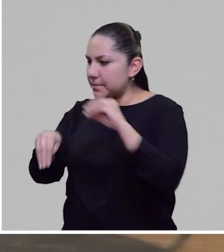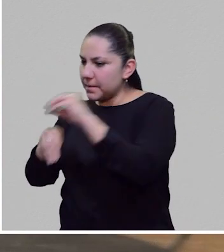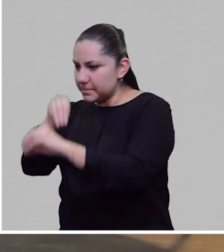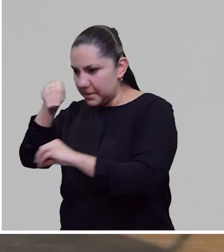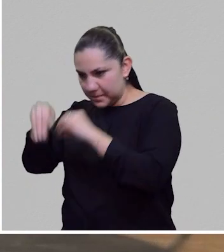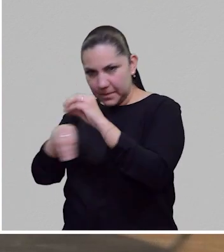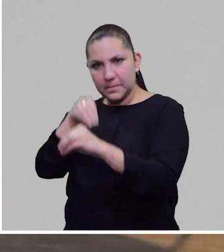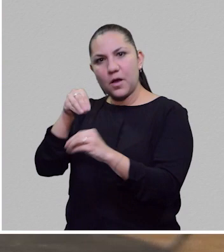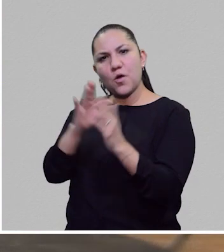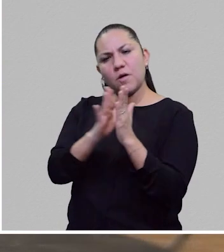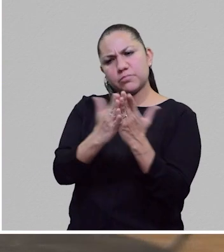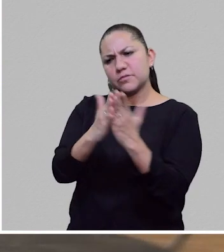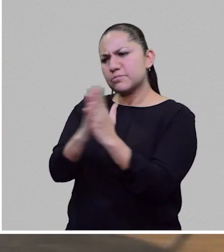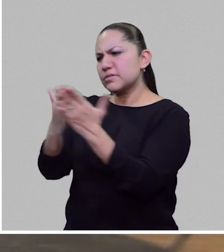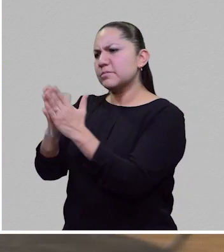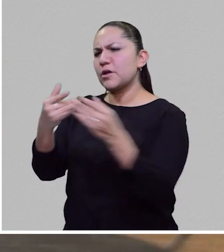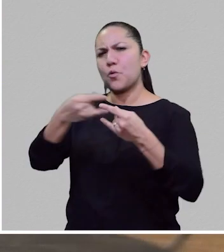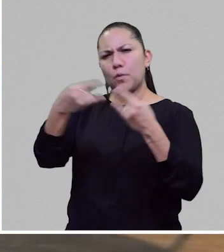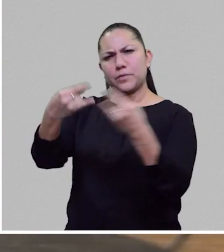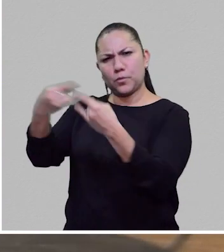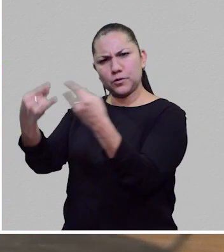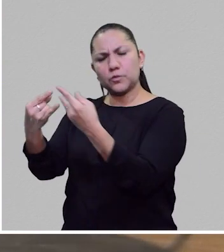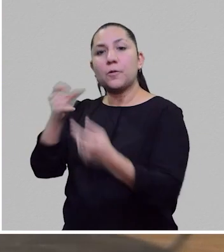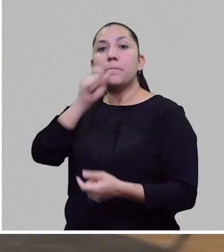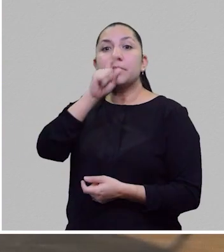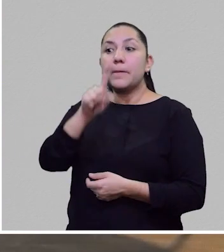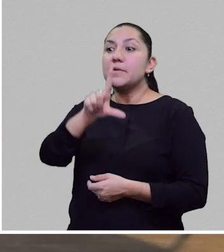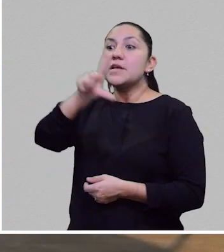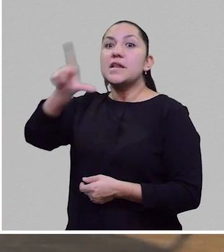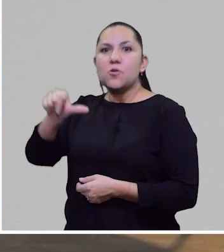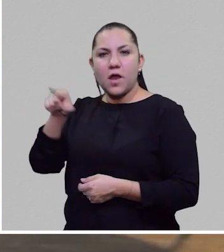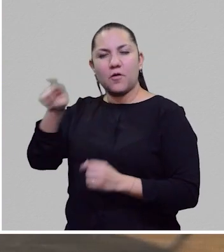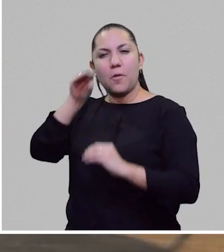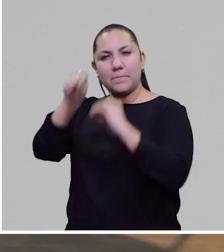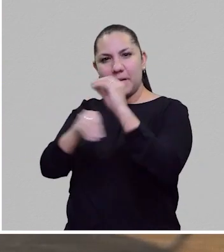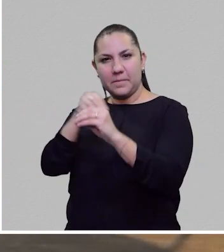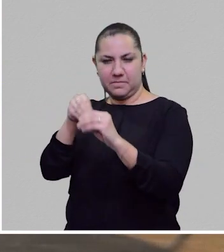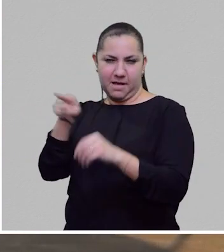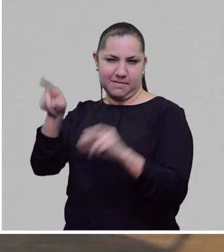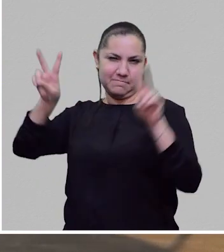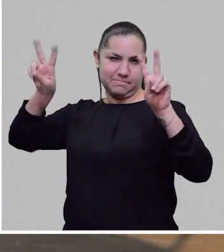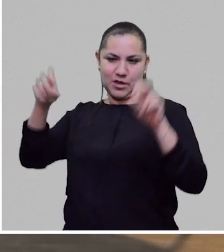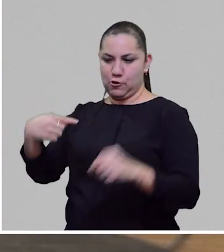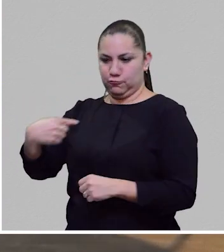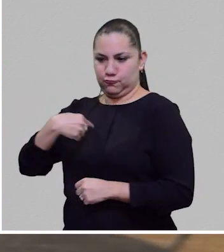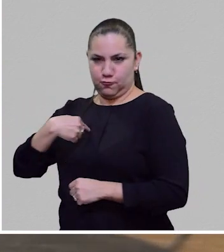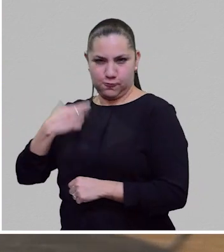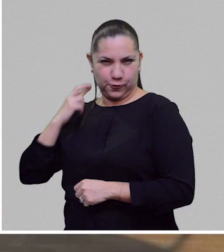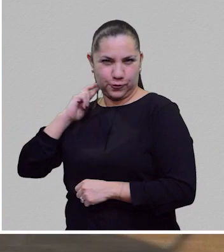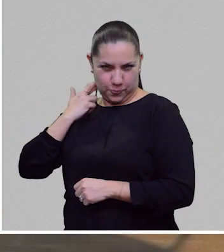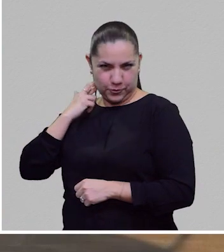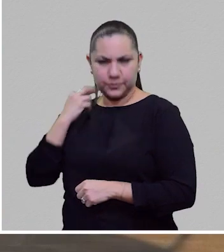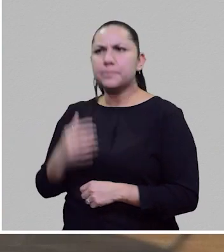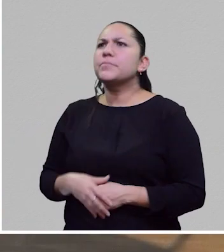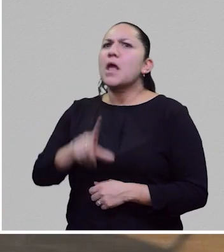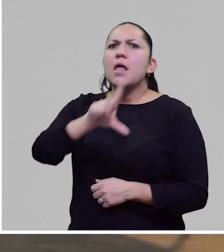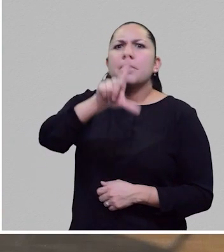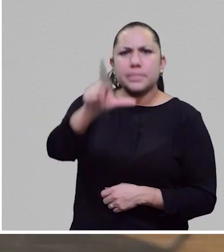famoso Yo Robot, que son sus... Luego hizo más cuentos de robots, pero ahí es, digamos, como la